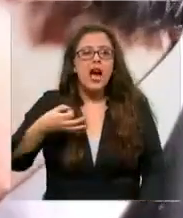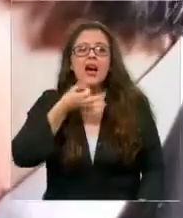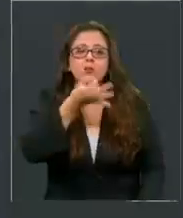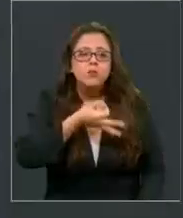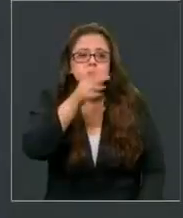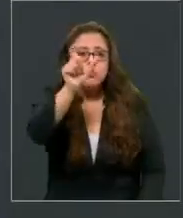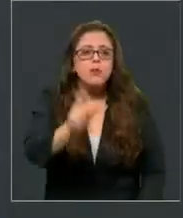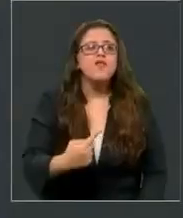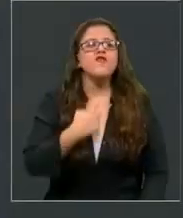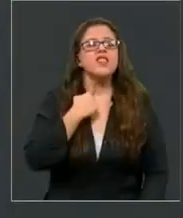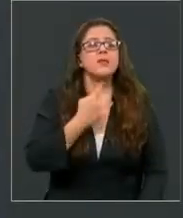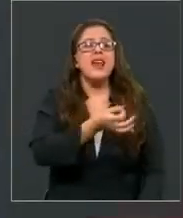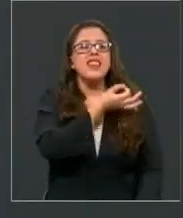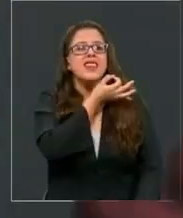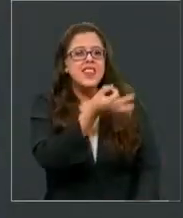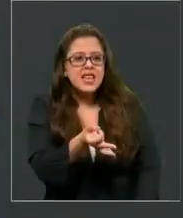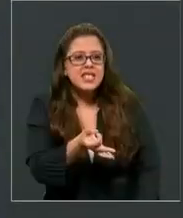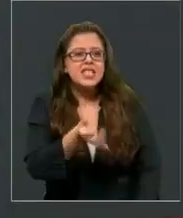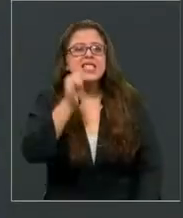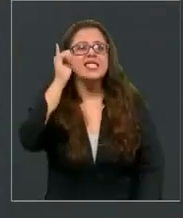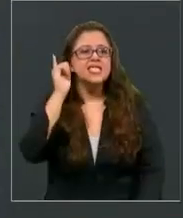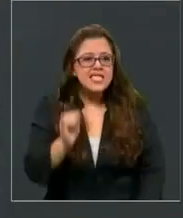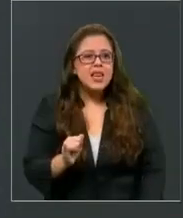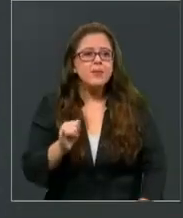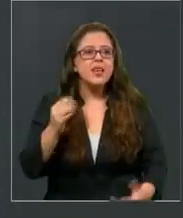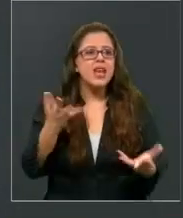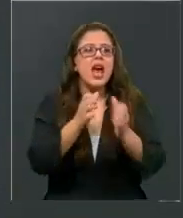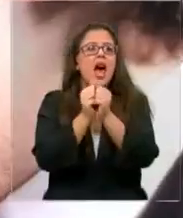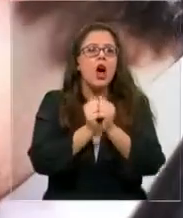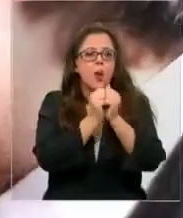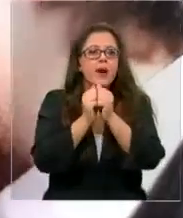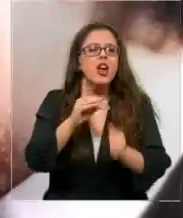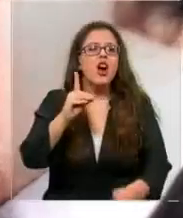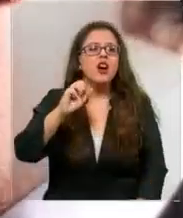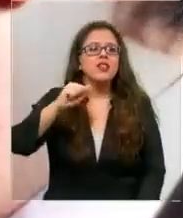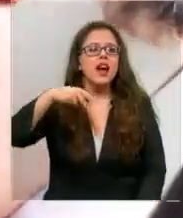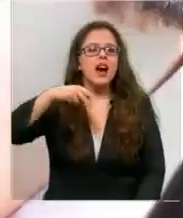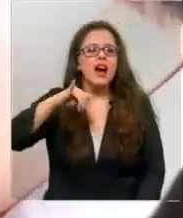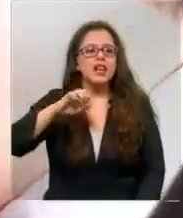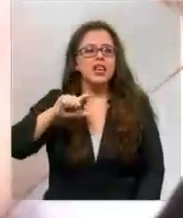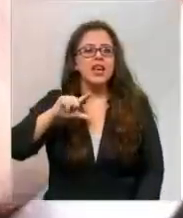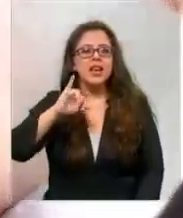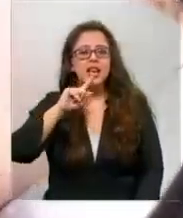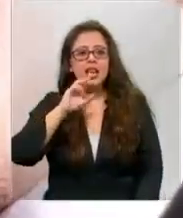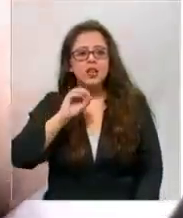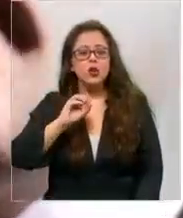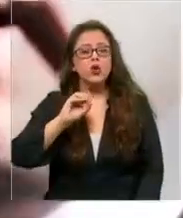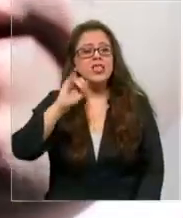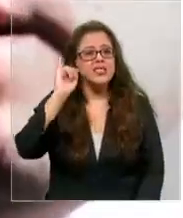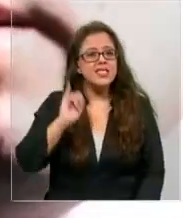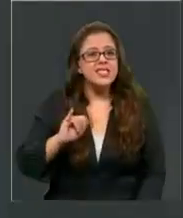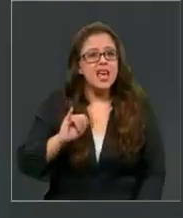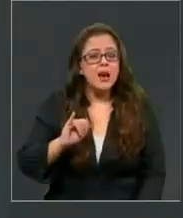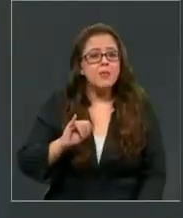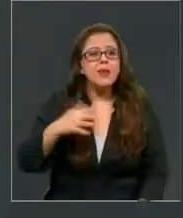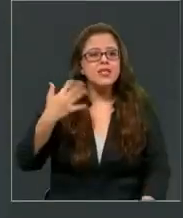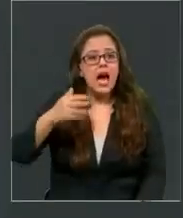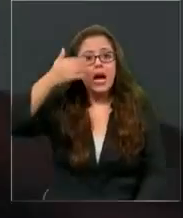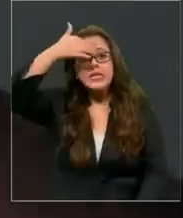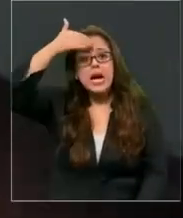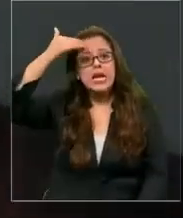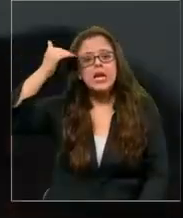de la víctima dice siempre andaba acompañado de Danelito y se acomodaba a cada rato su chasquilla.